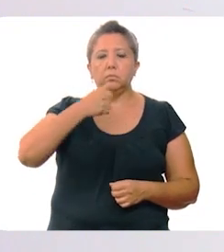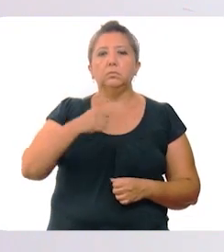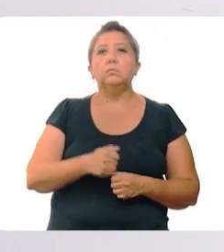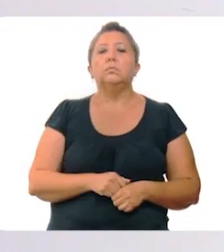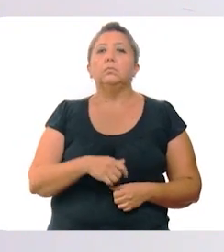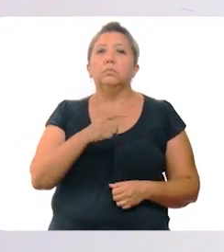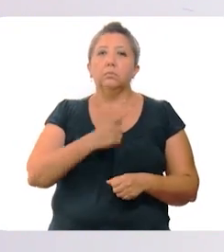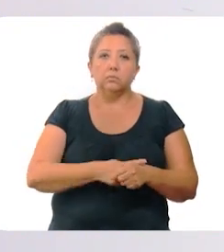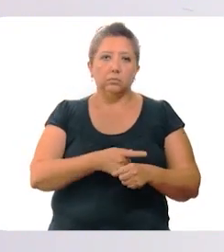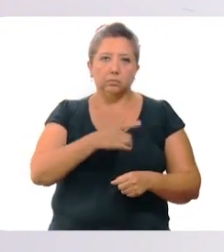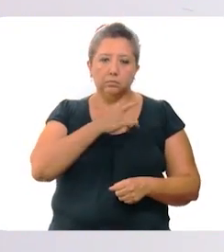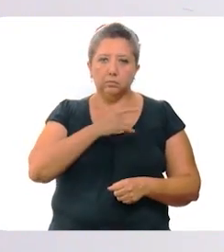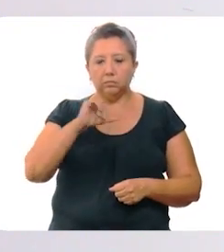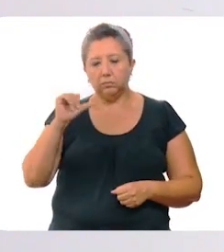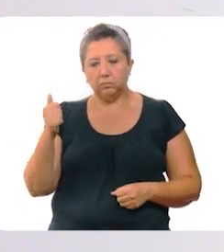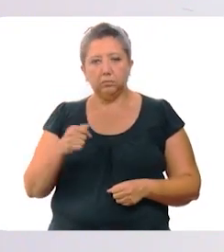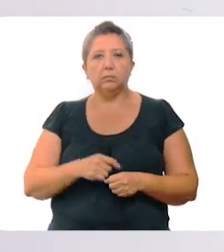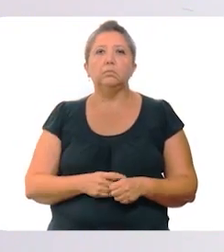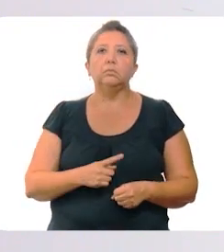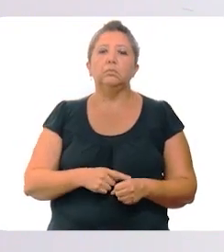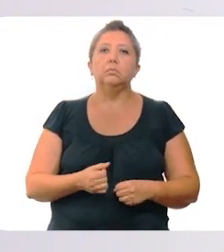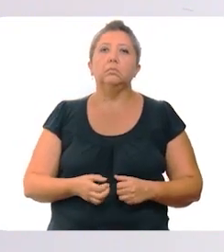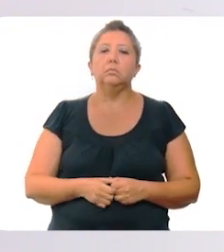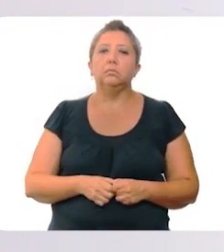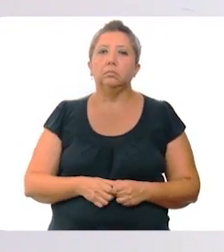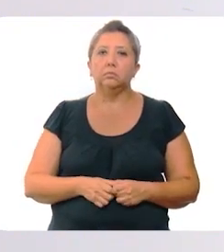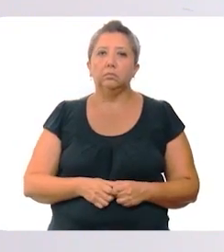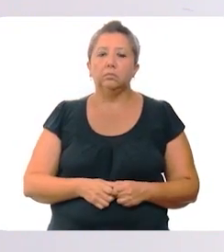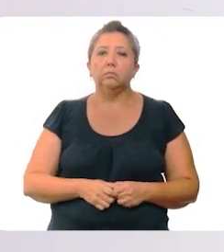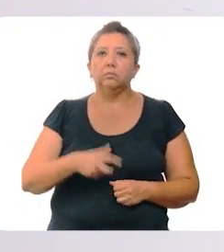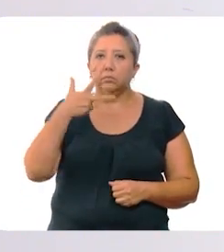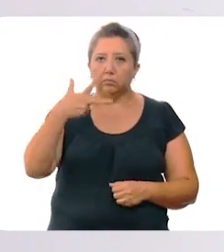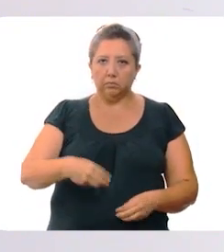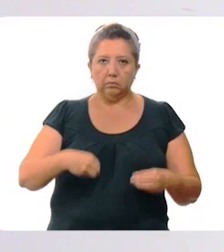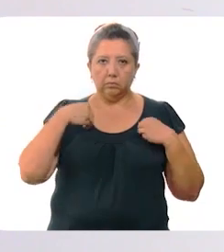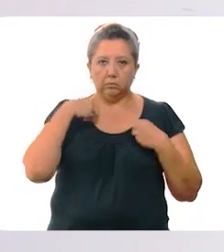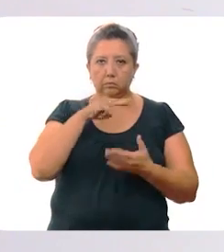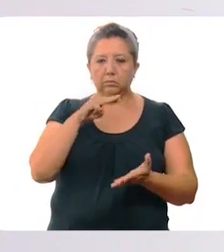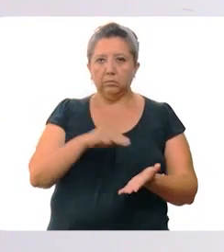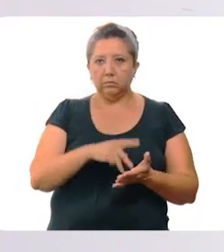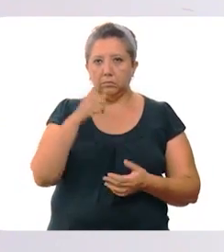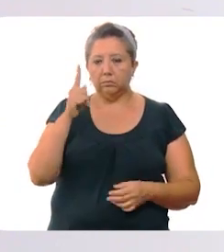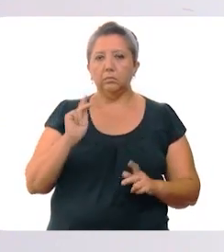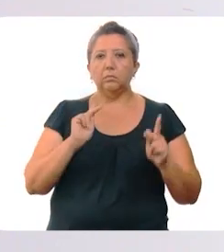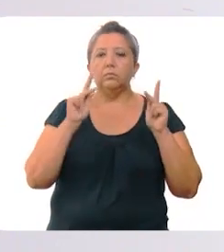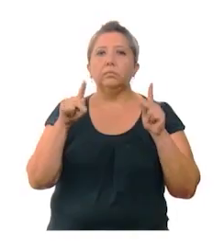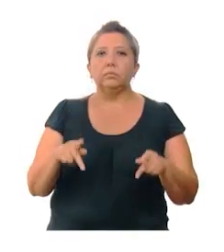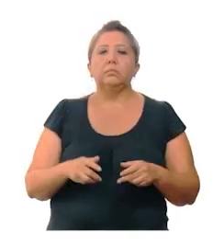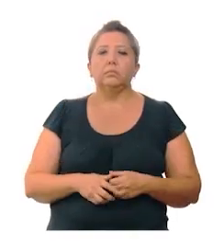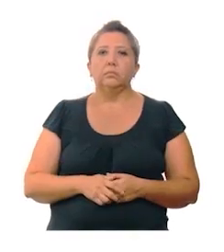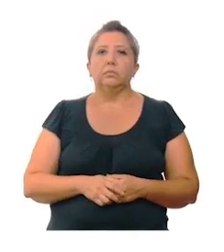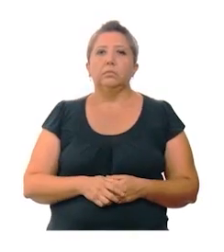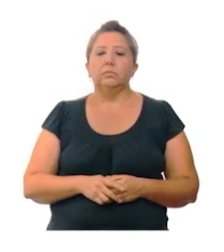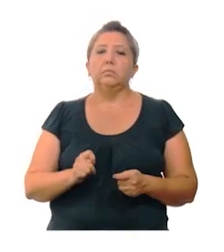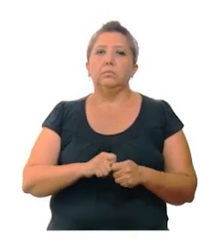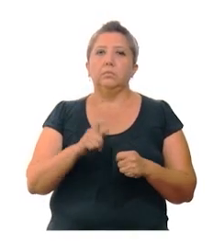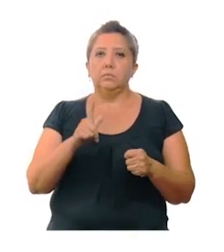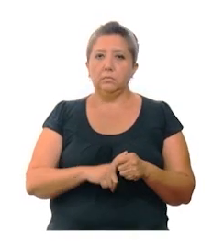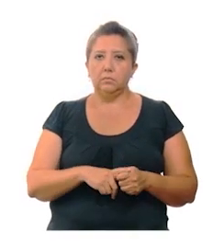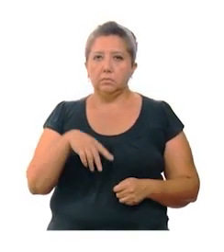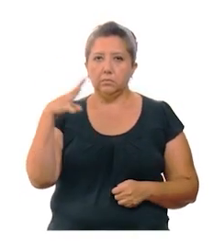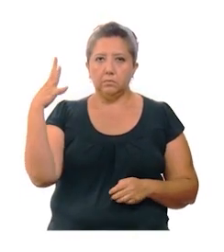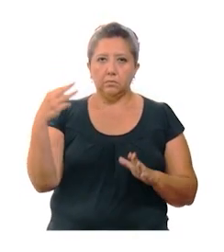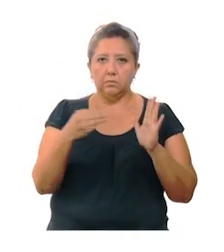cardiopatía, asma e insuficiencia renal crónica. Ocho residían en Mérida y uno en Progreso. En total,